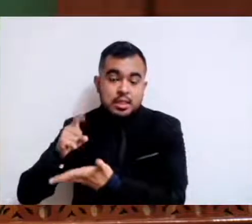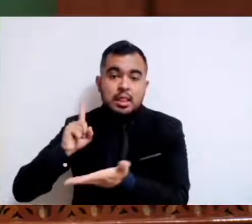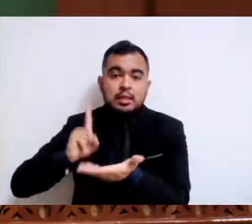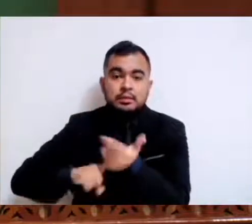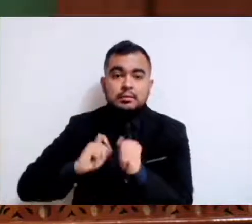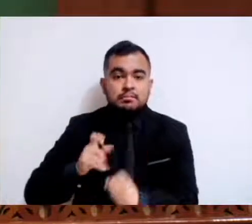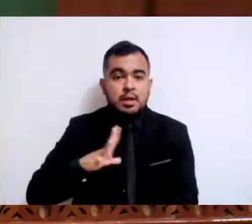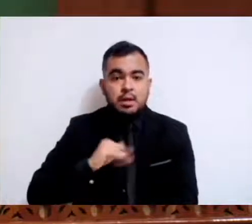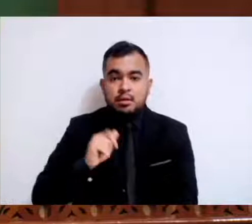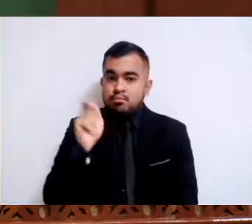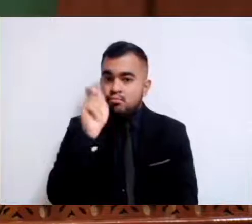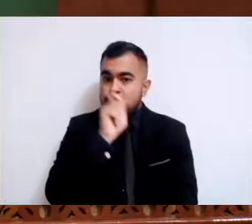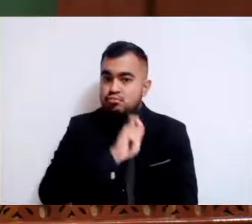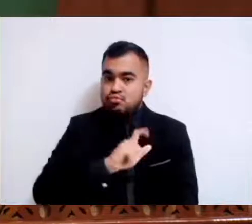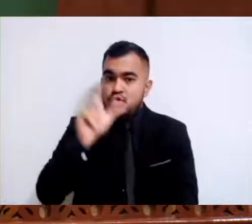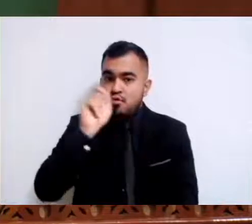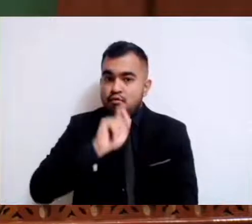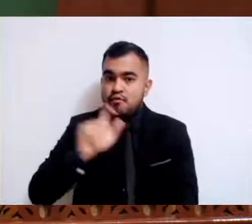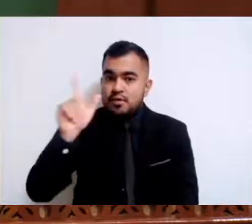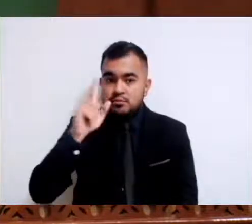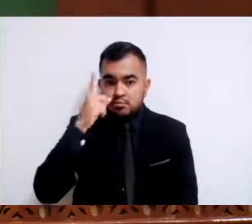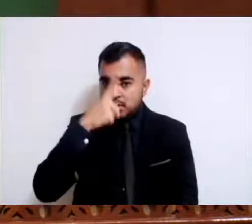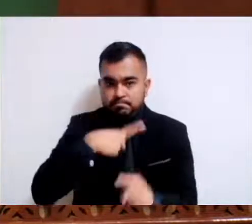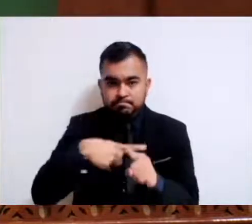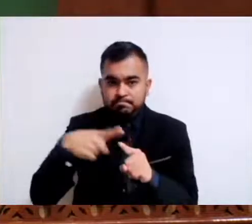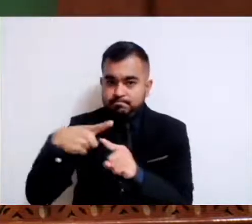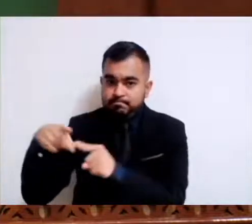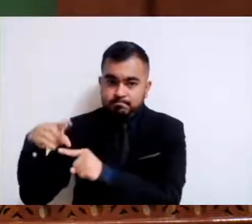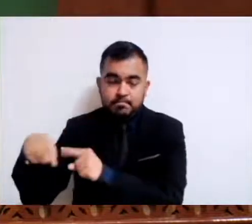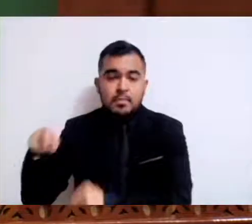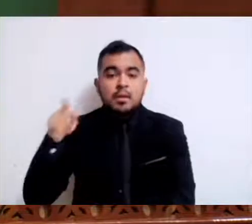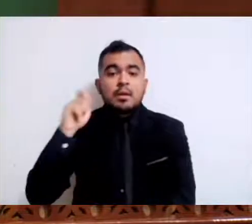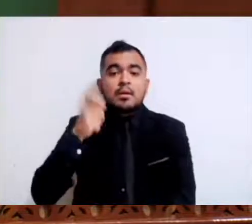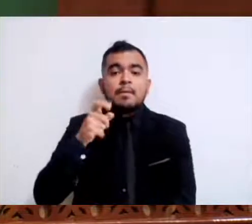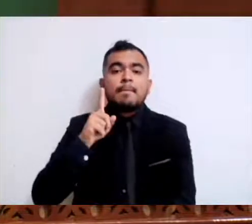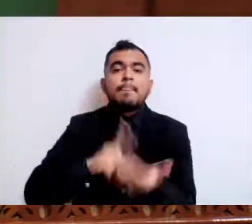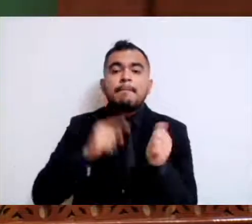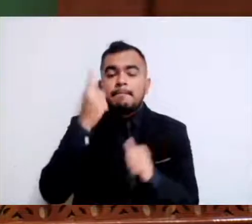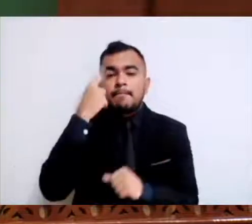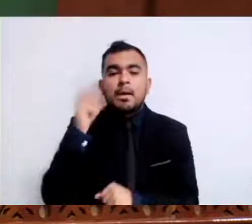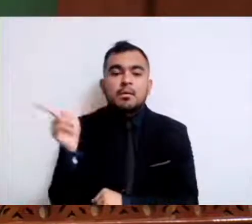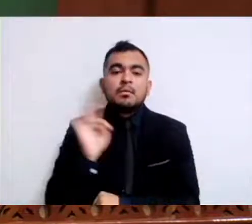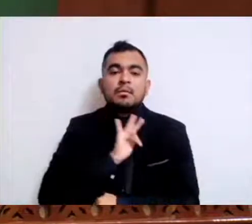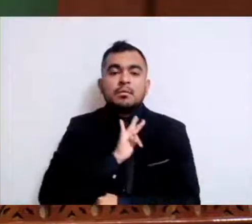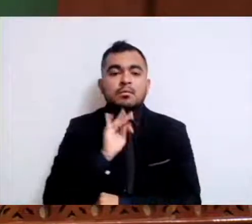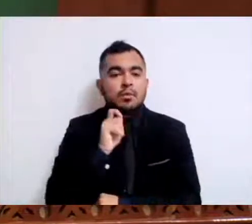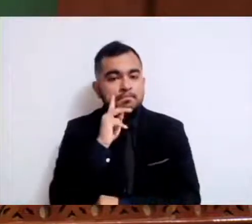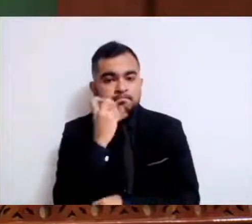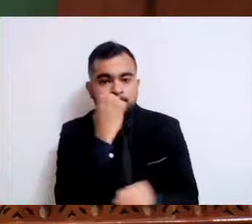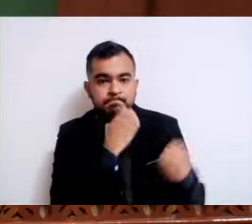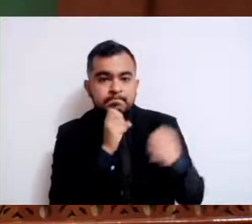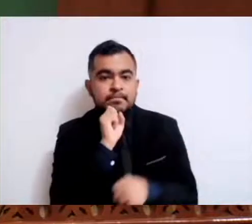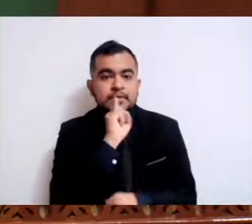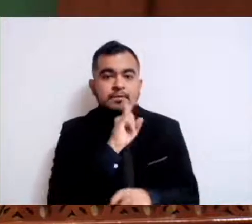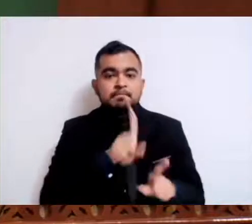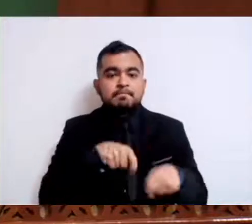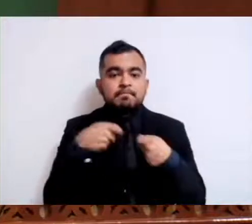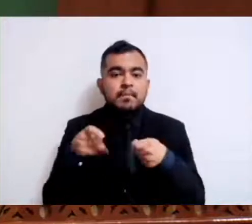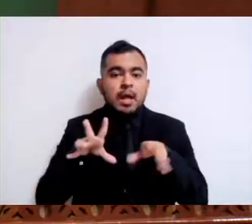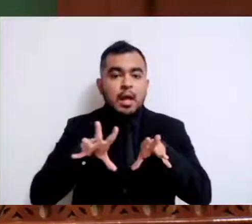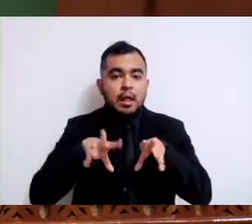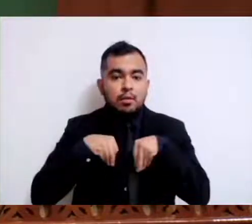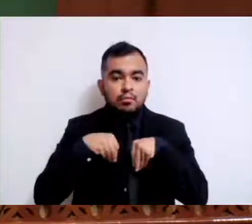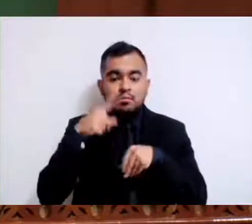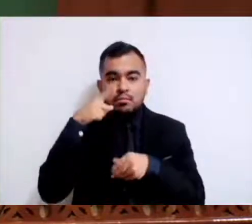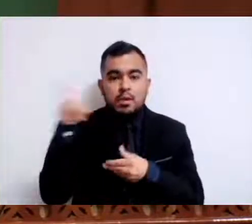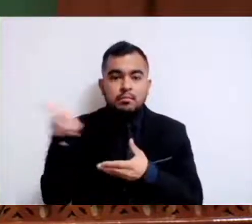para que puedan participar en el proceso de adopción y que se cuente con la disposición jurídica expresa para